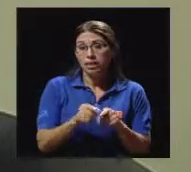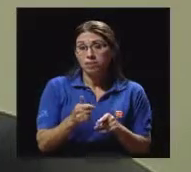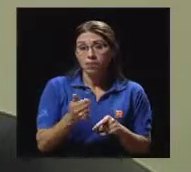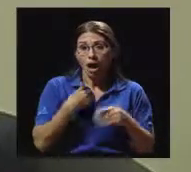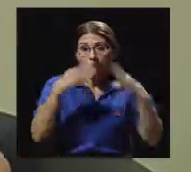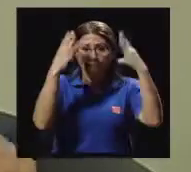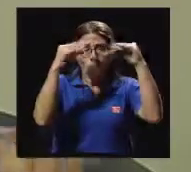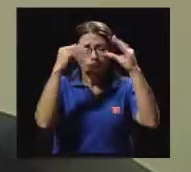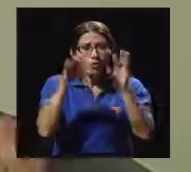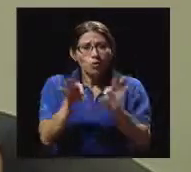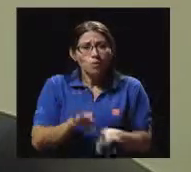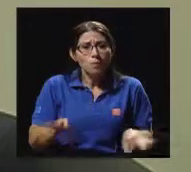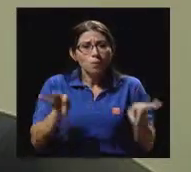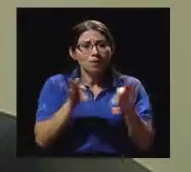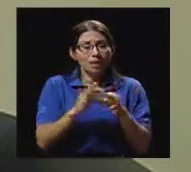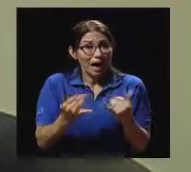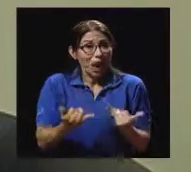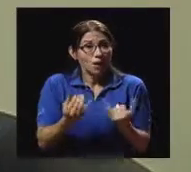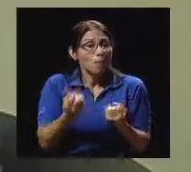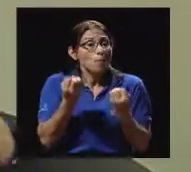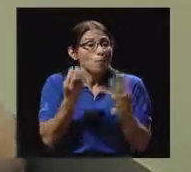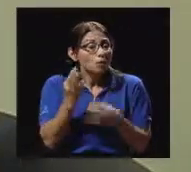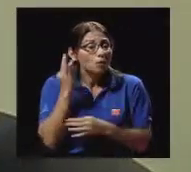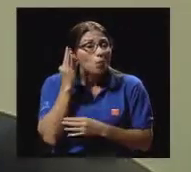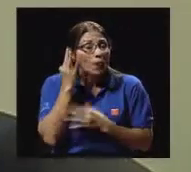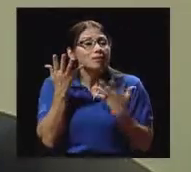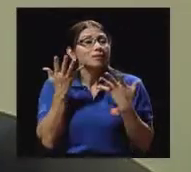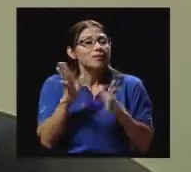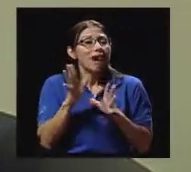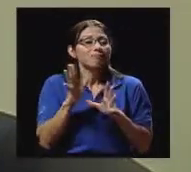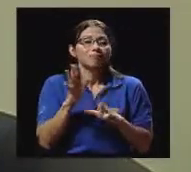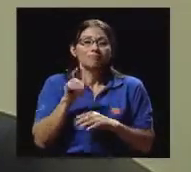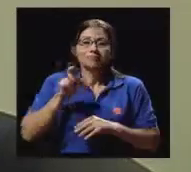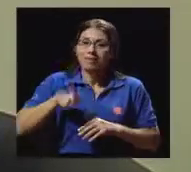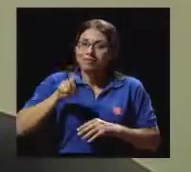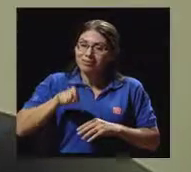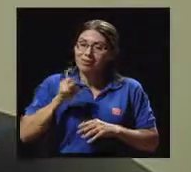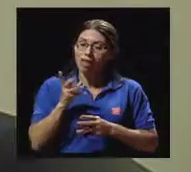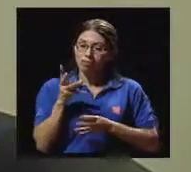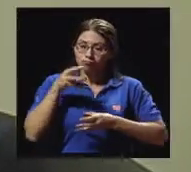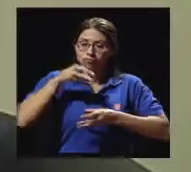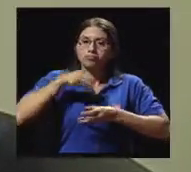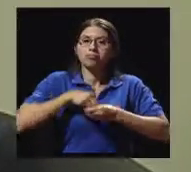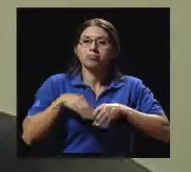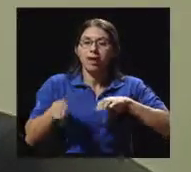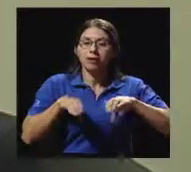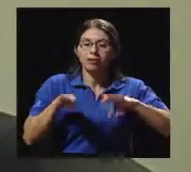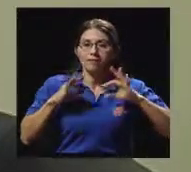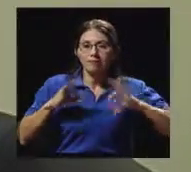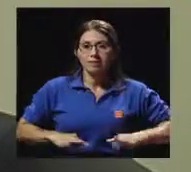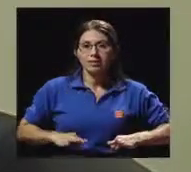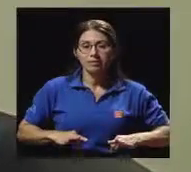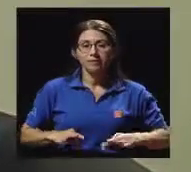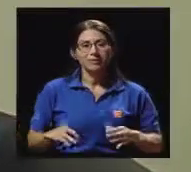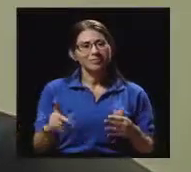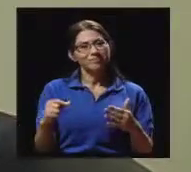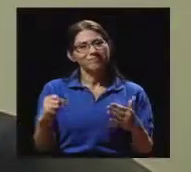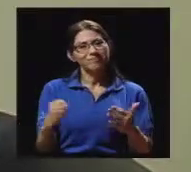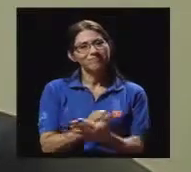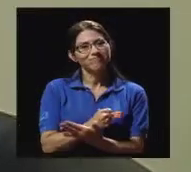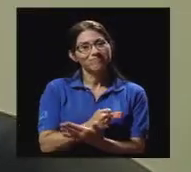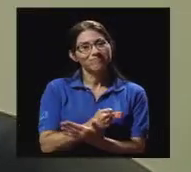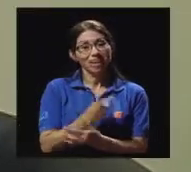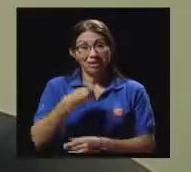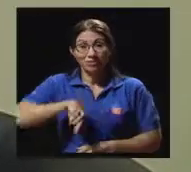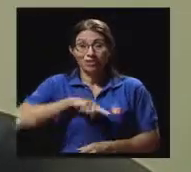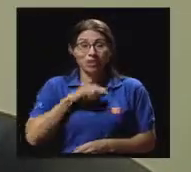que mucha mujer era incorporada en su vida diaria por la necesidad. Lamentablemente, a las mujeres no nos enseñan a